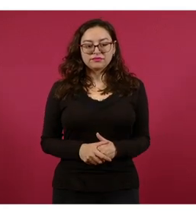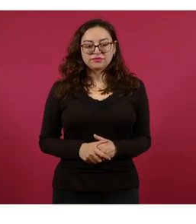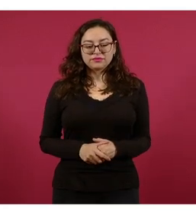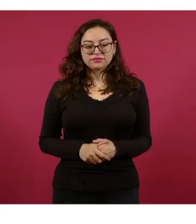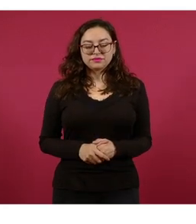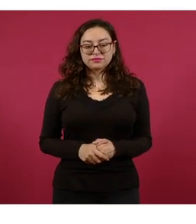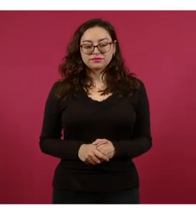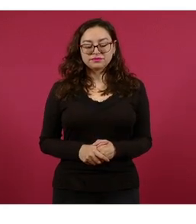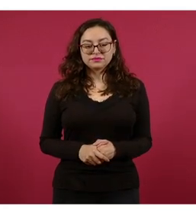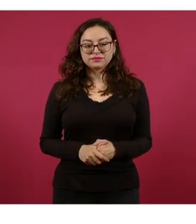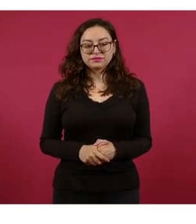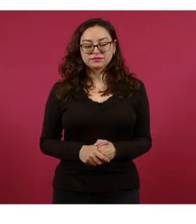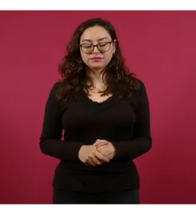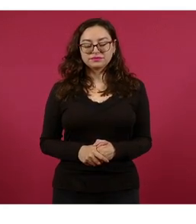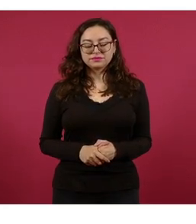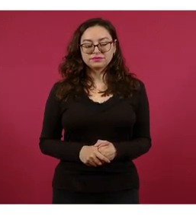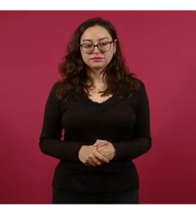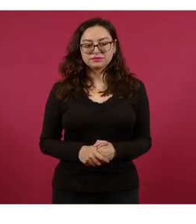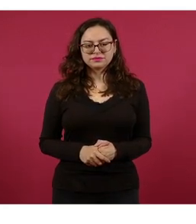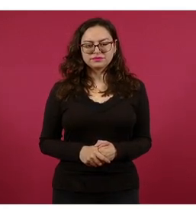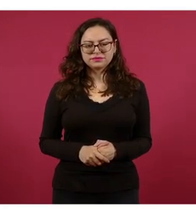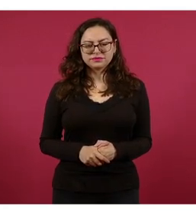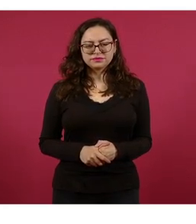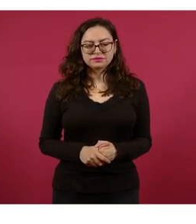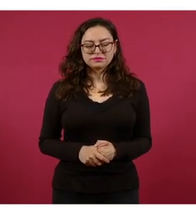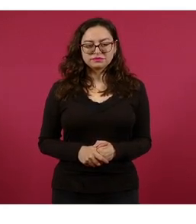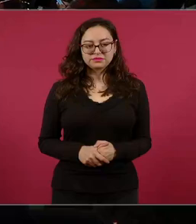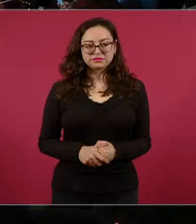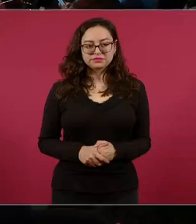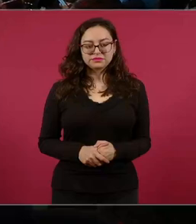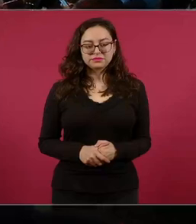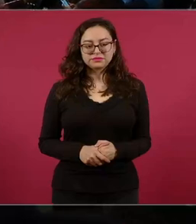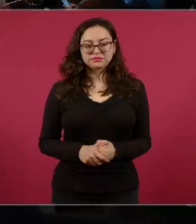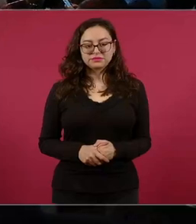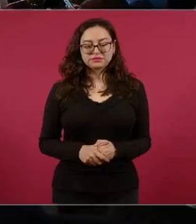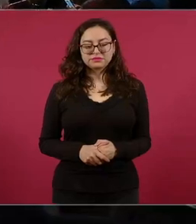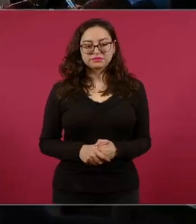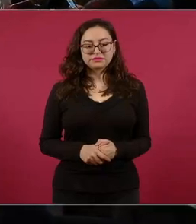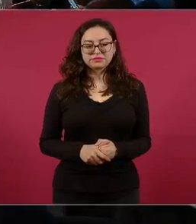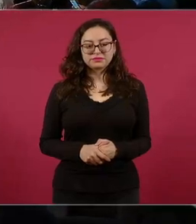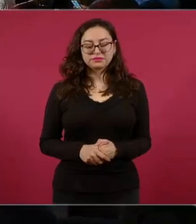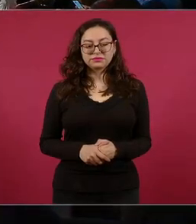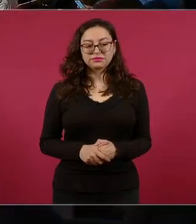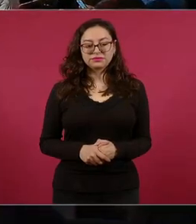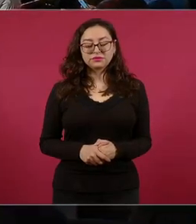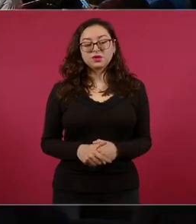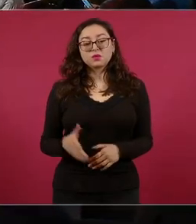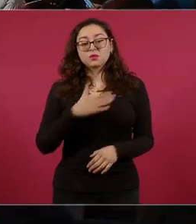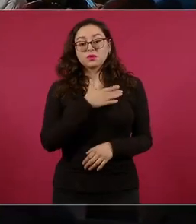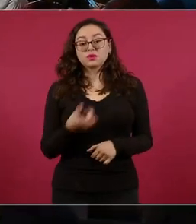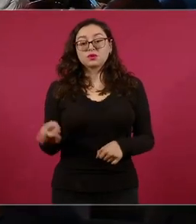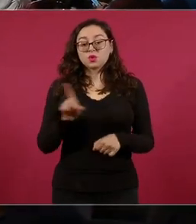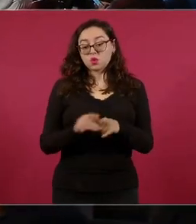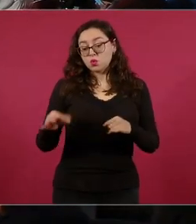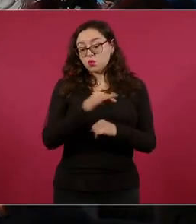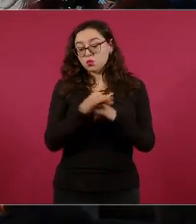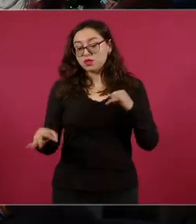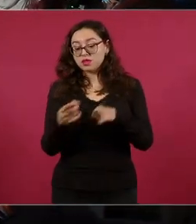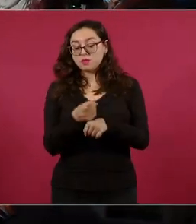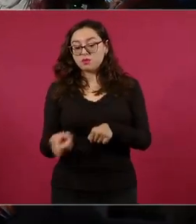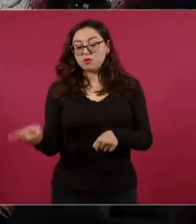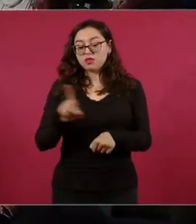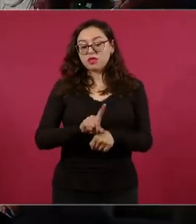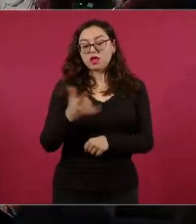Con su permiso, señor presidente. Buenos días a todas, a todos. Hoy es el último día de julio, 31 de julio del año